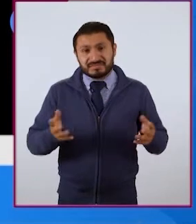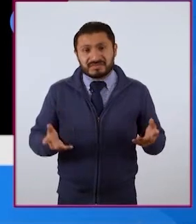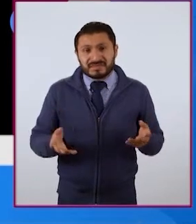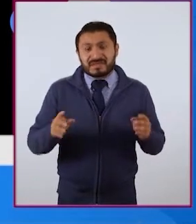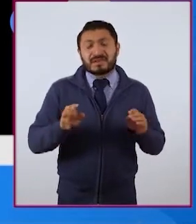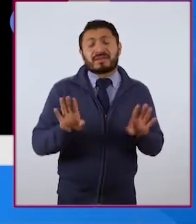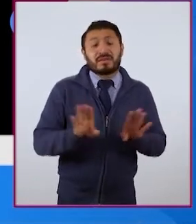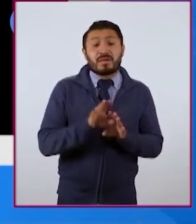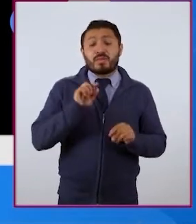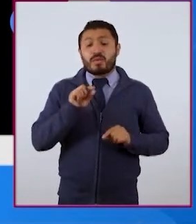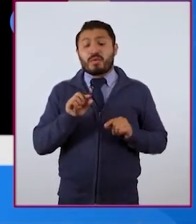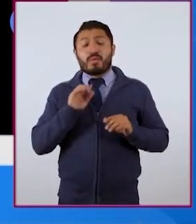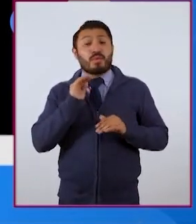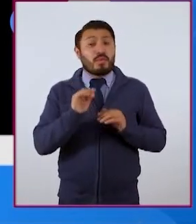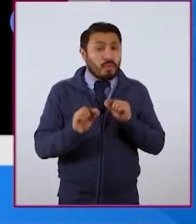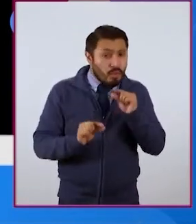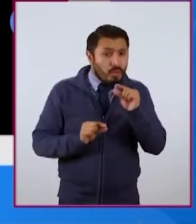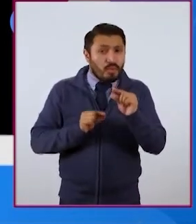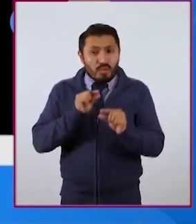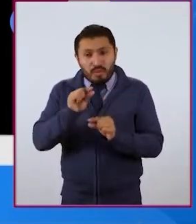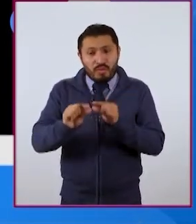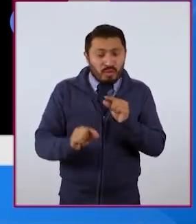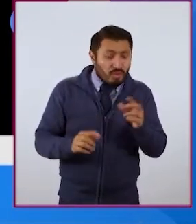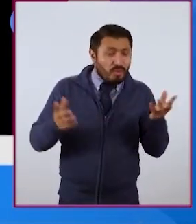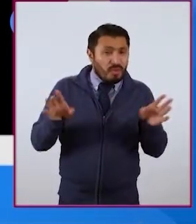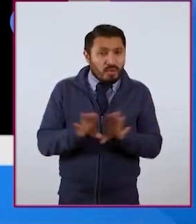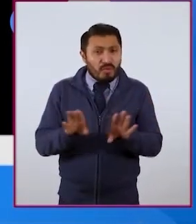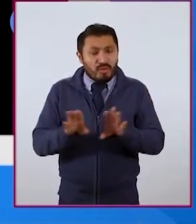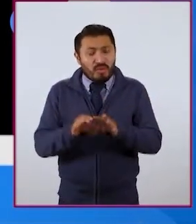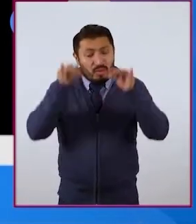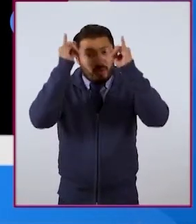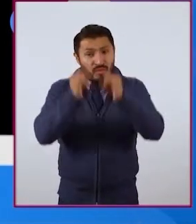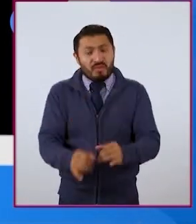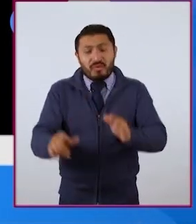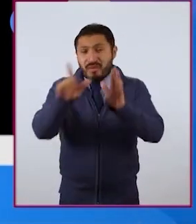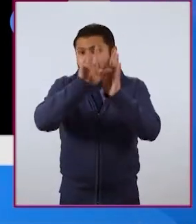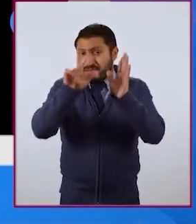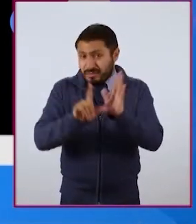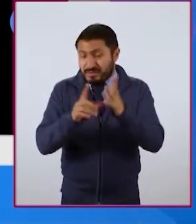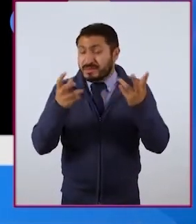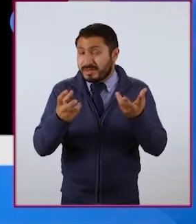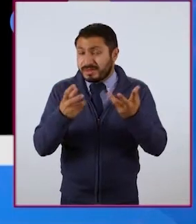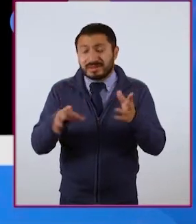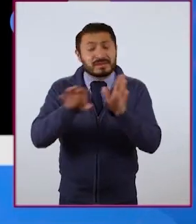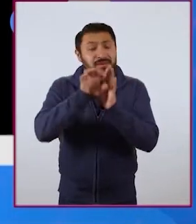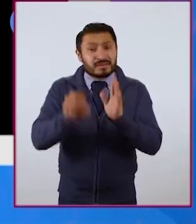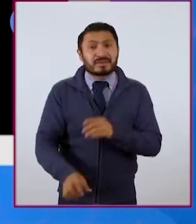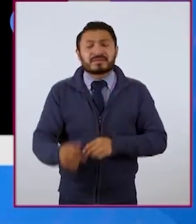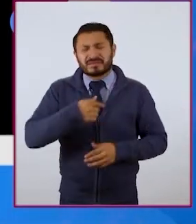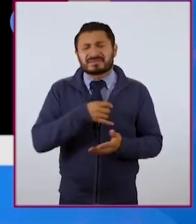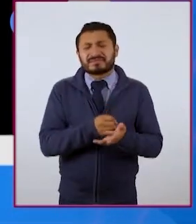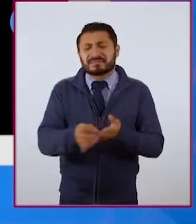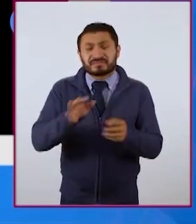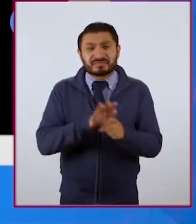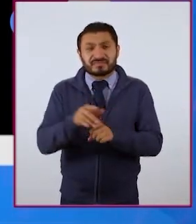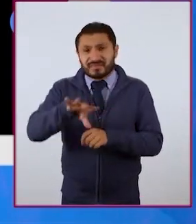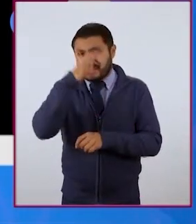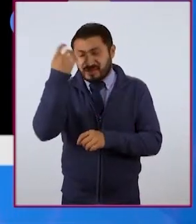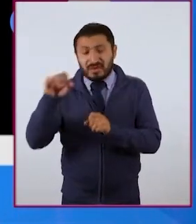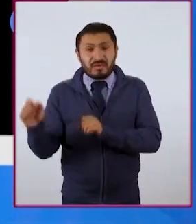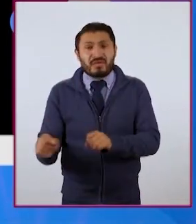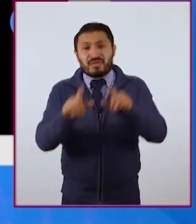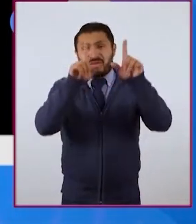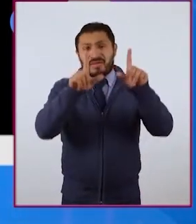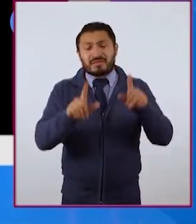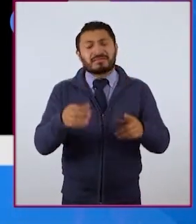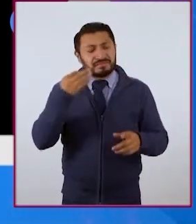delineando o dibujando, creando cómo es nuestra identidad en línea. Entonces, por ejemplo, desde que yo decido qué fotografía subo,